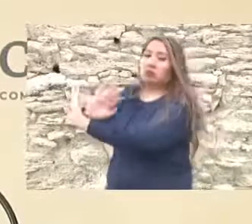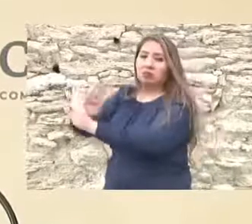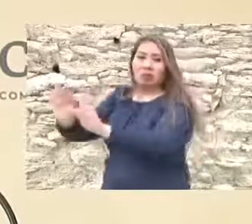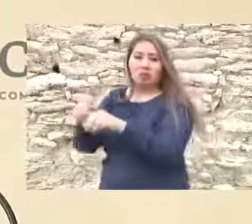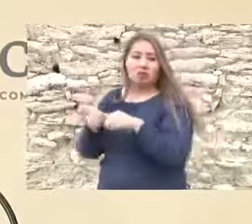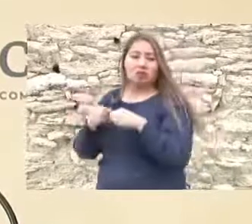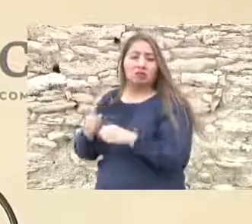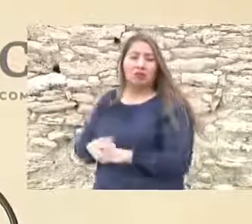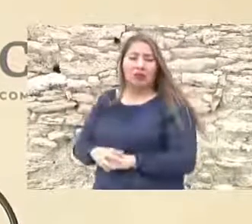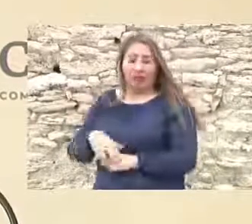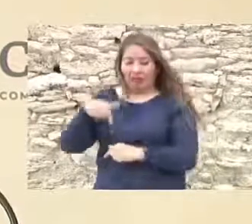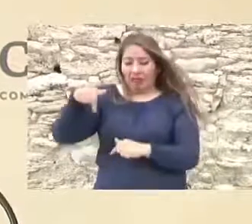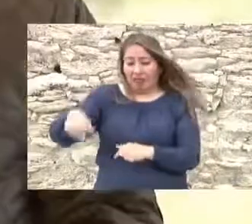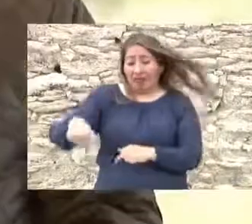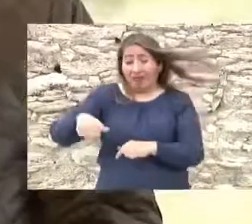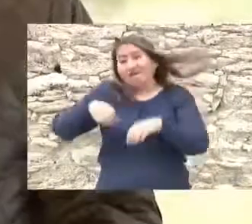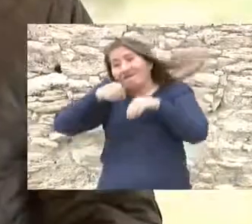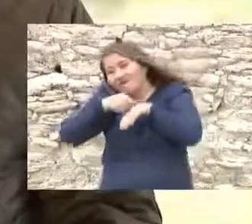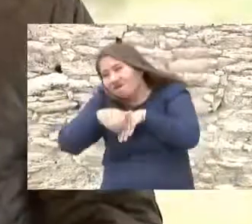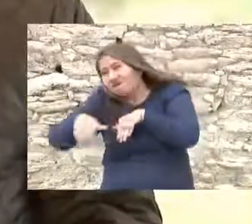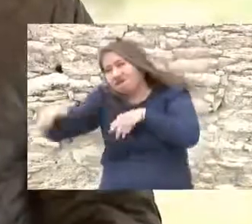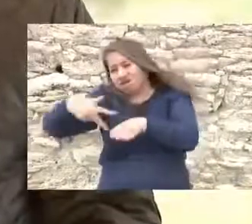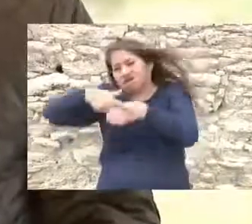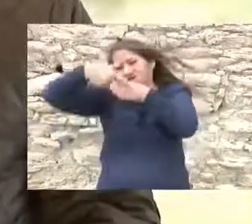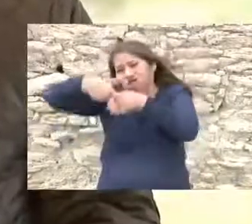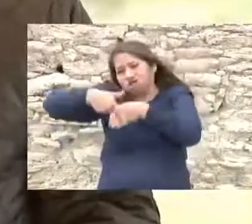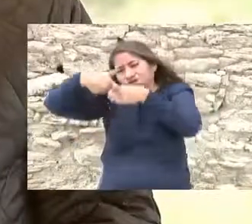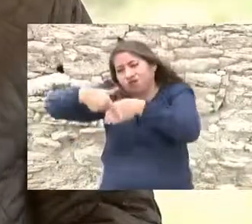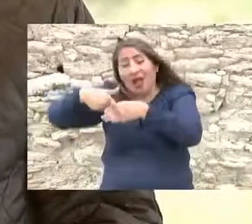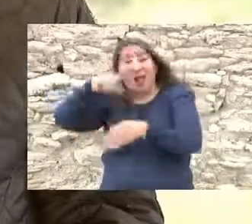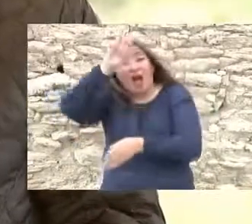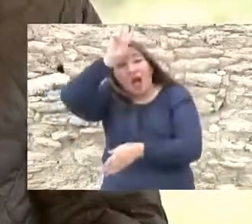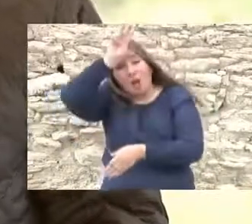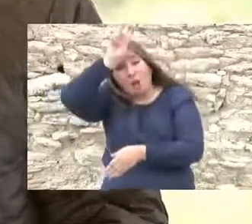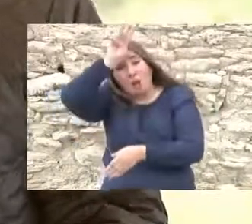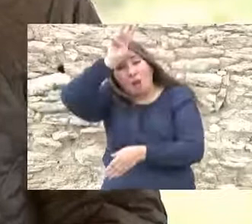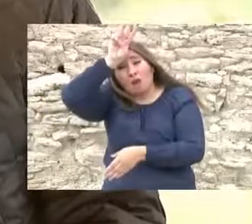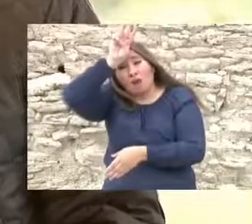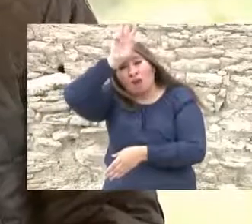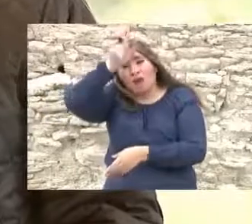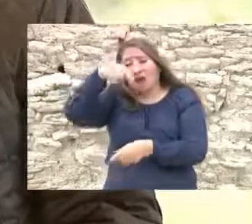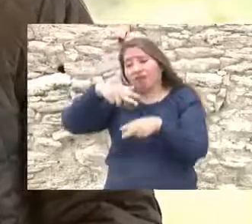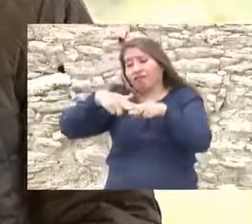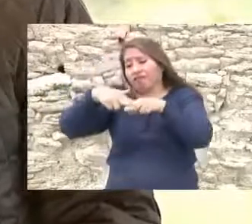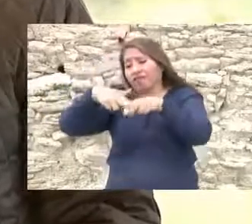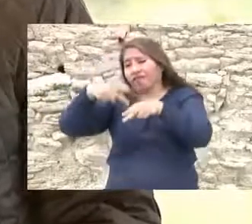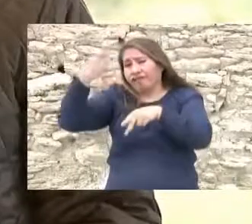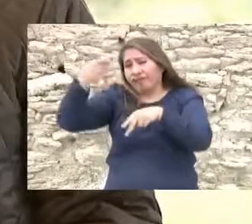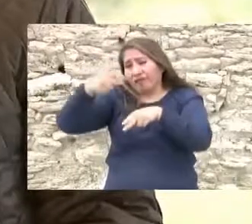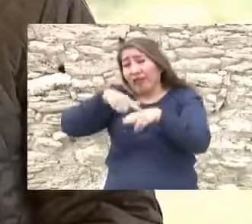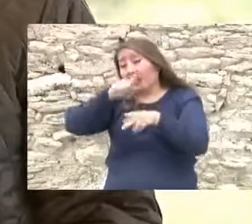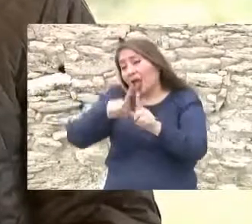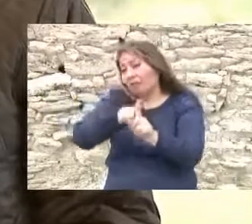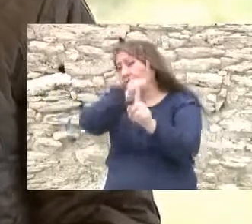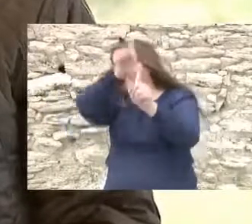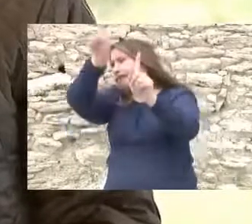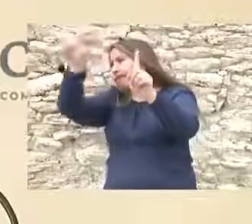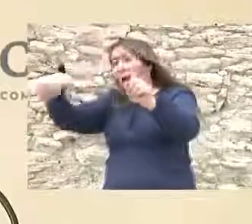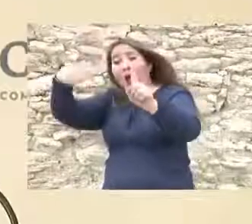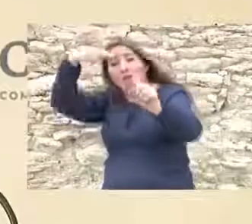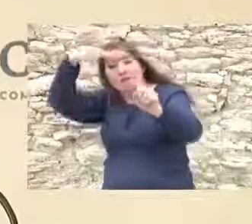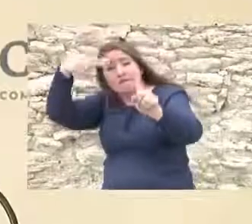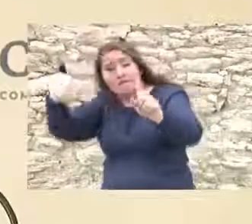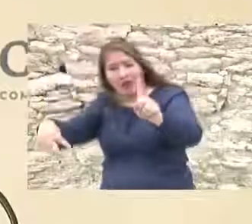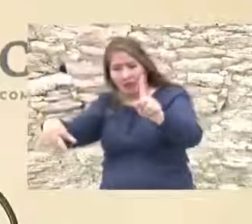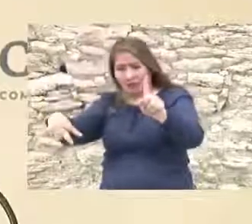de aquí se lo llevan a Monterrey en efecto ferrocarril y de ahí a México pero le tienen